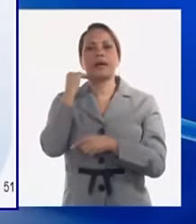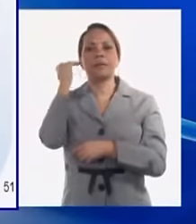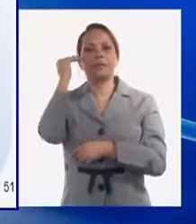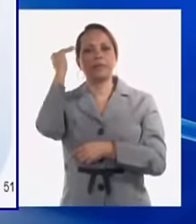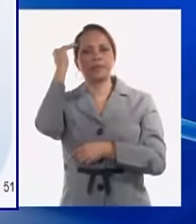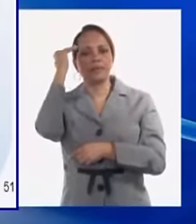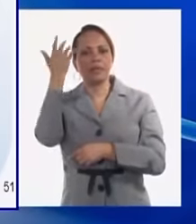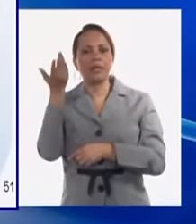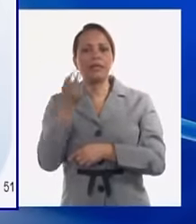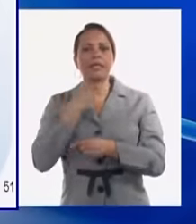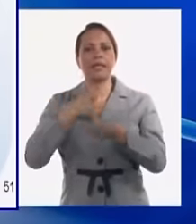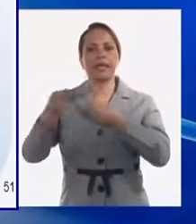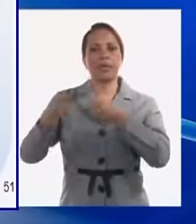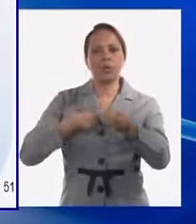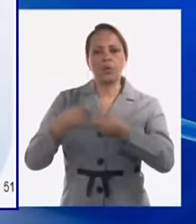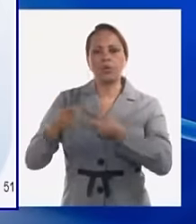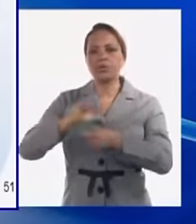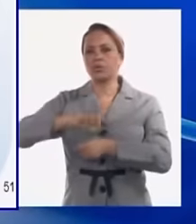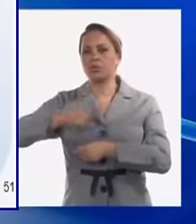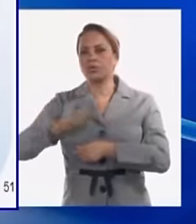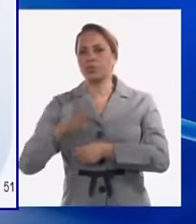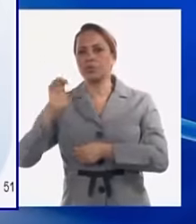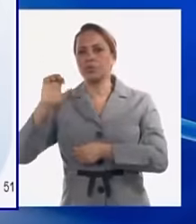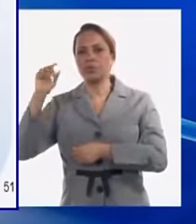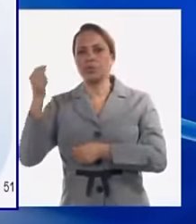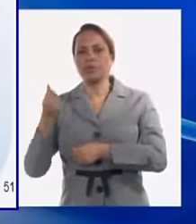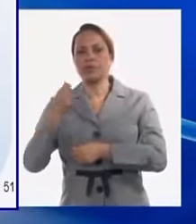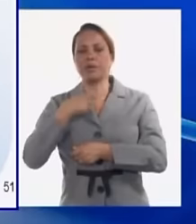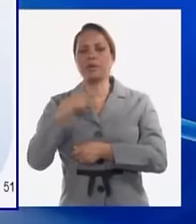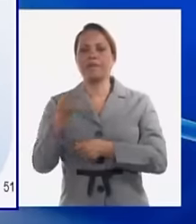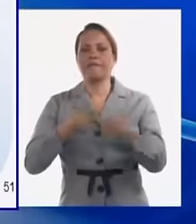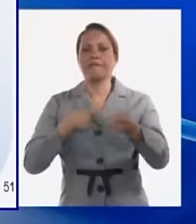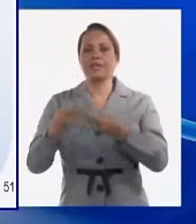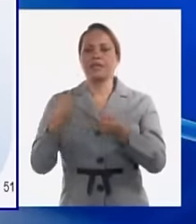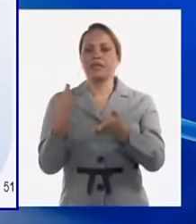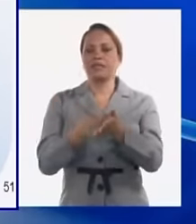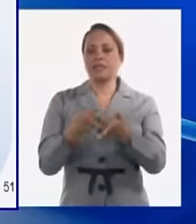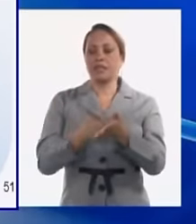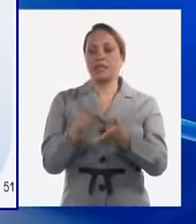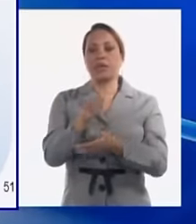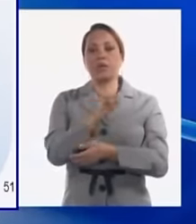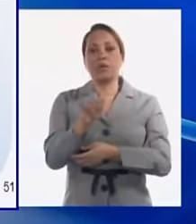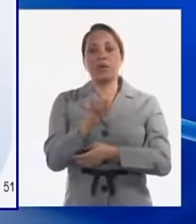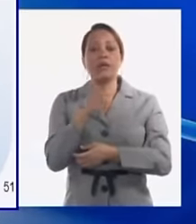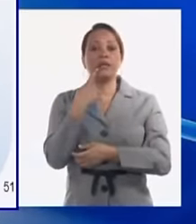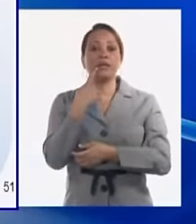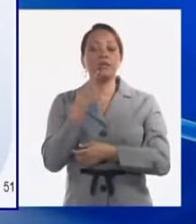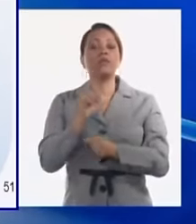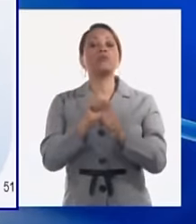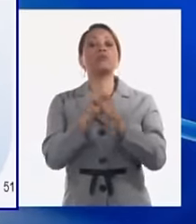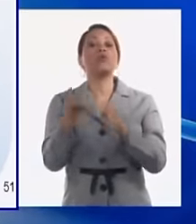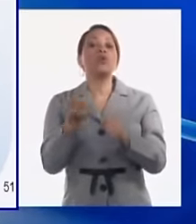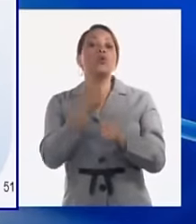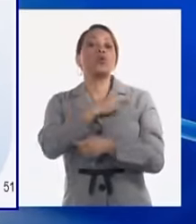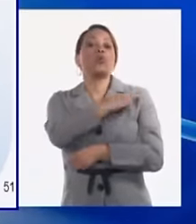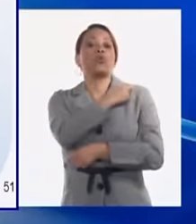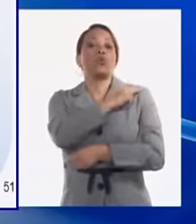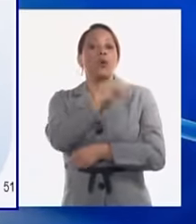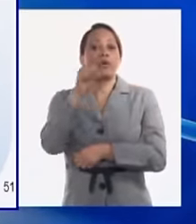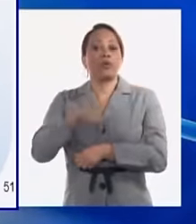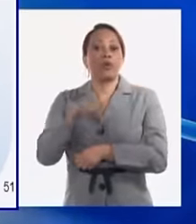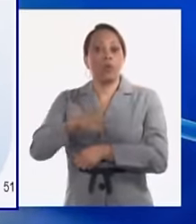negociadora cultura económica y financiera y las posibilidades y insisto mucho en eso un cuadro de hoy